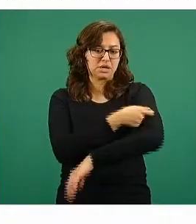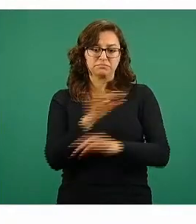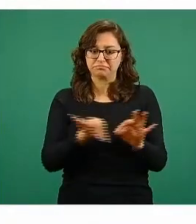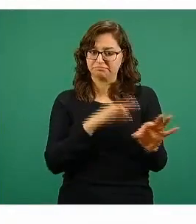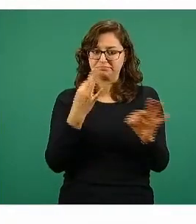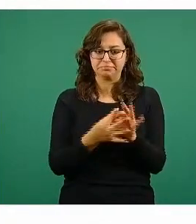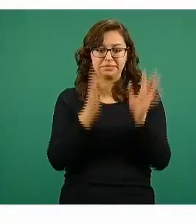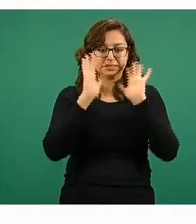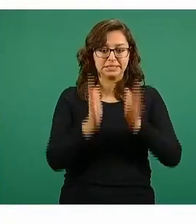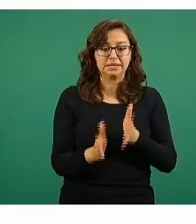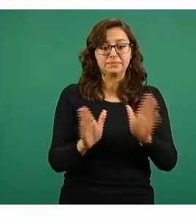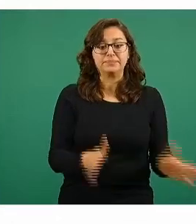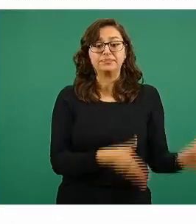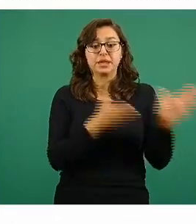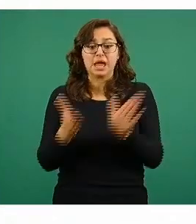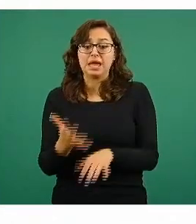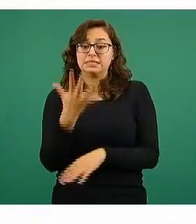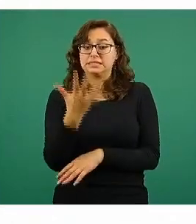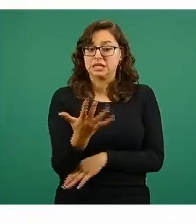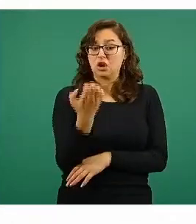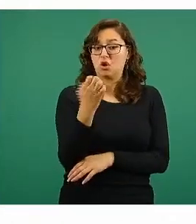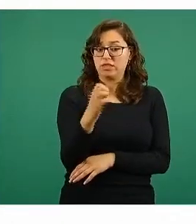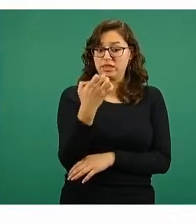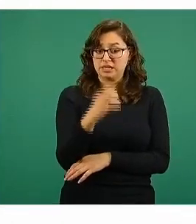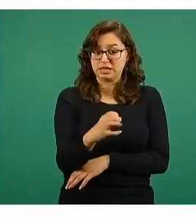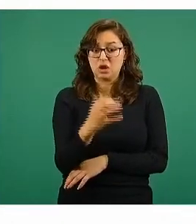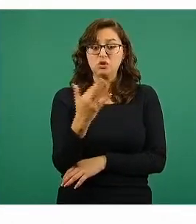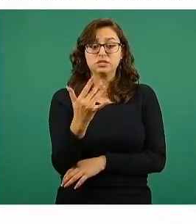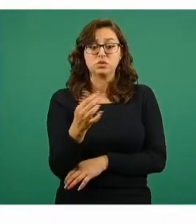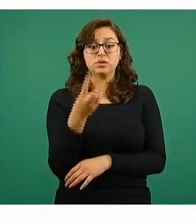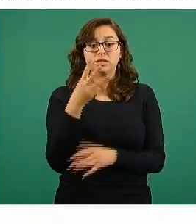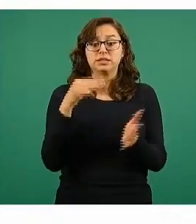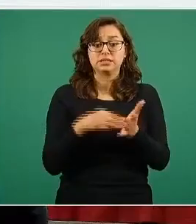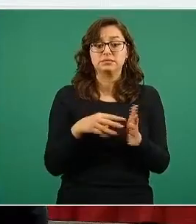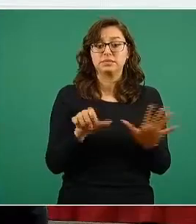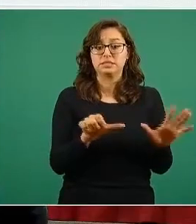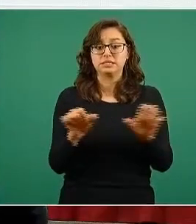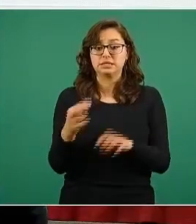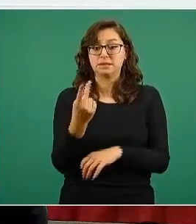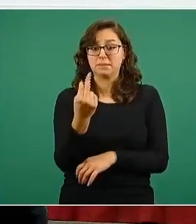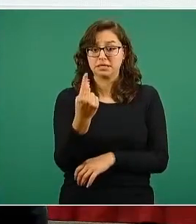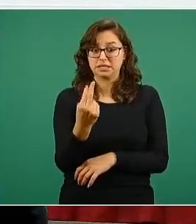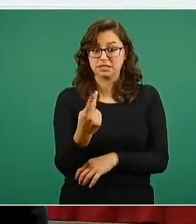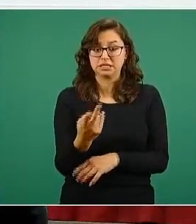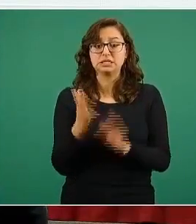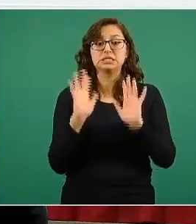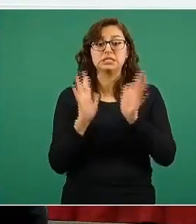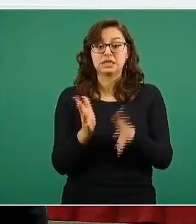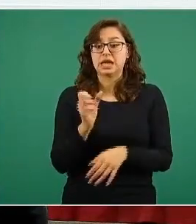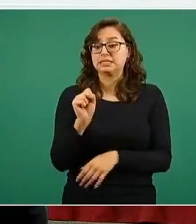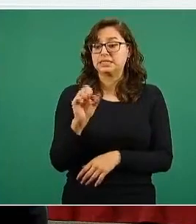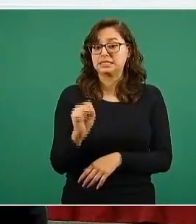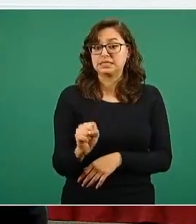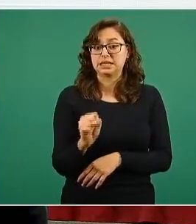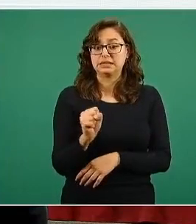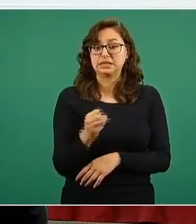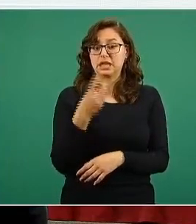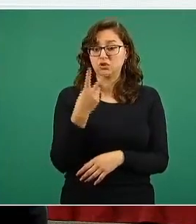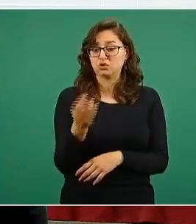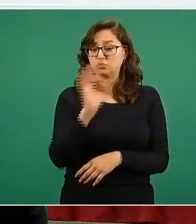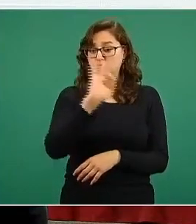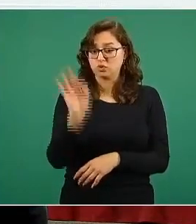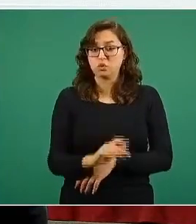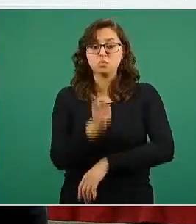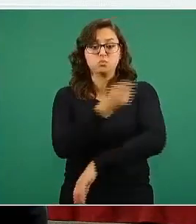Y en el embarque que llegó el 5 de enero, 53 mil 625 dosis, 62 por ciento ya fue utilizado.